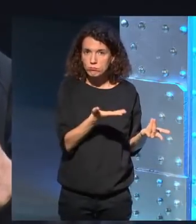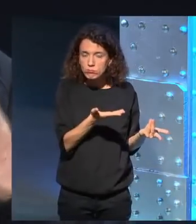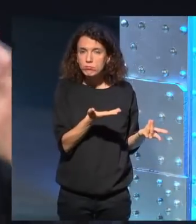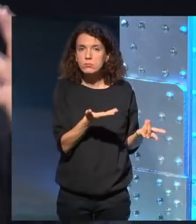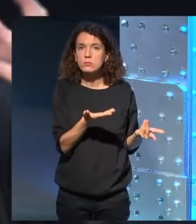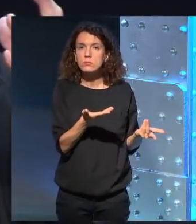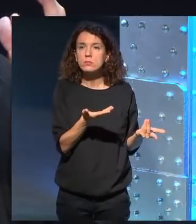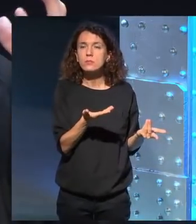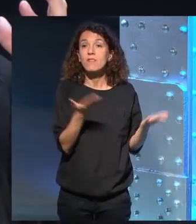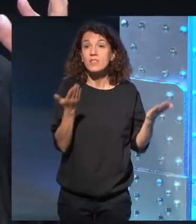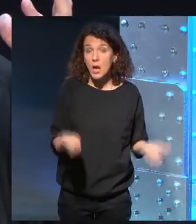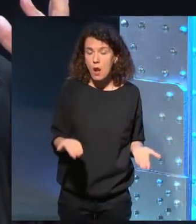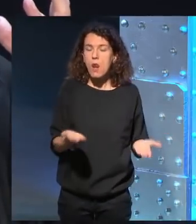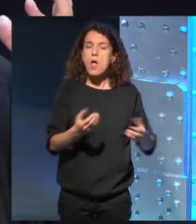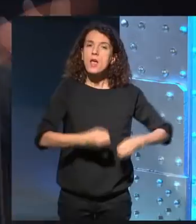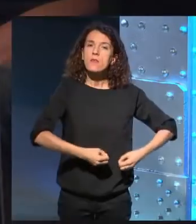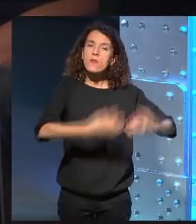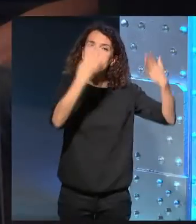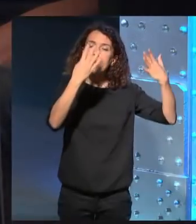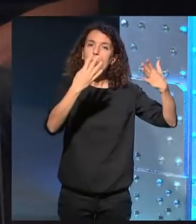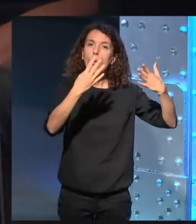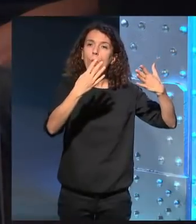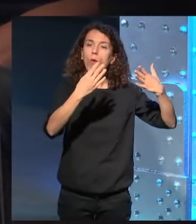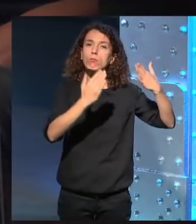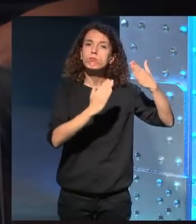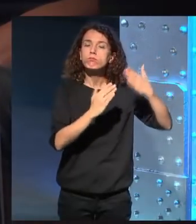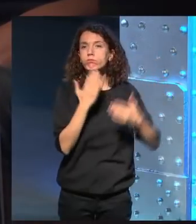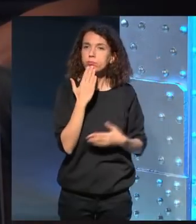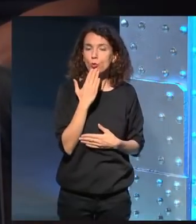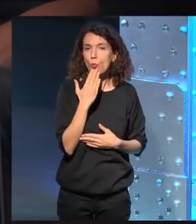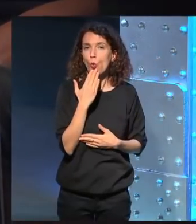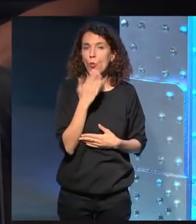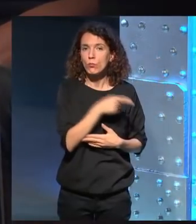o sea que el edificio quedó como una